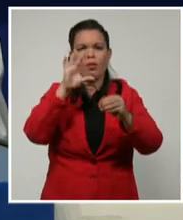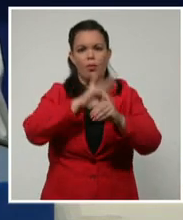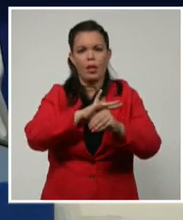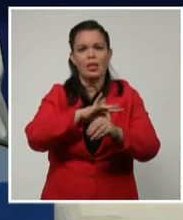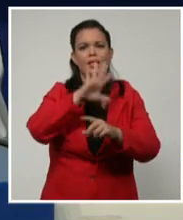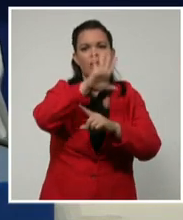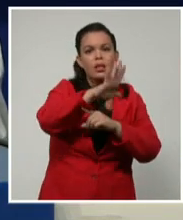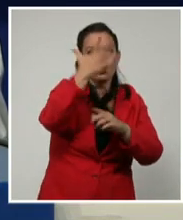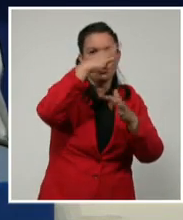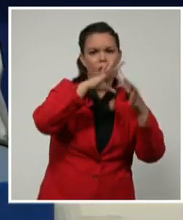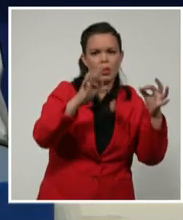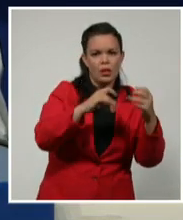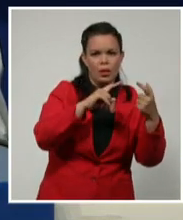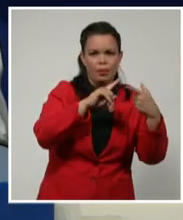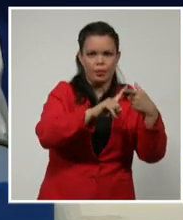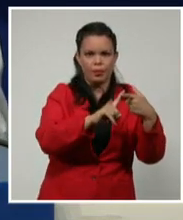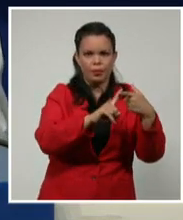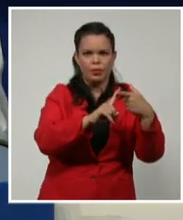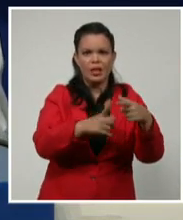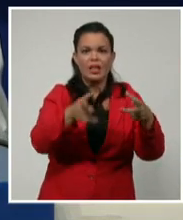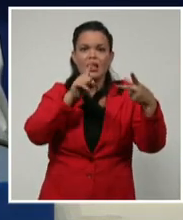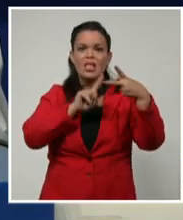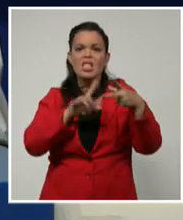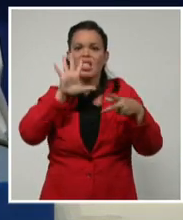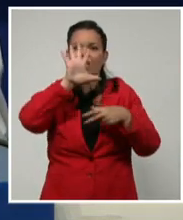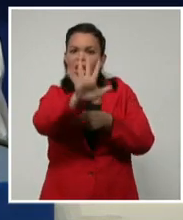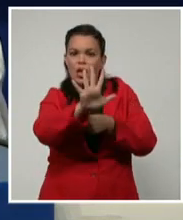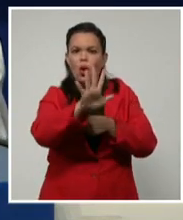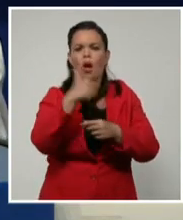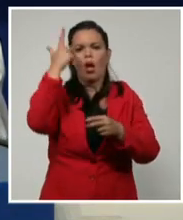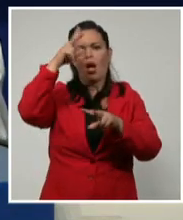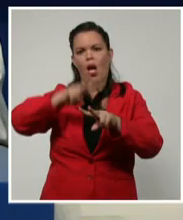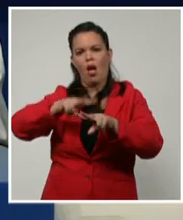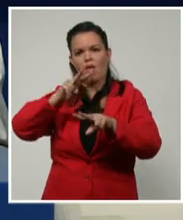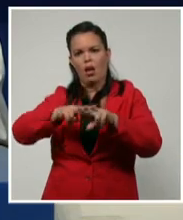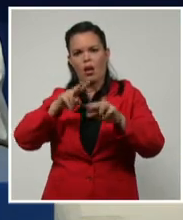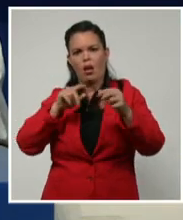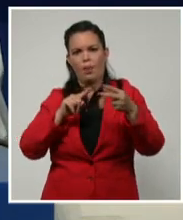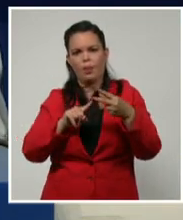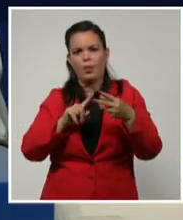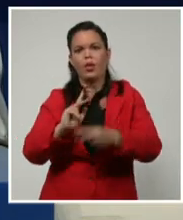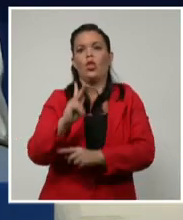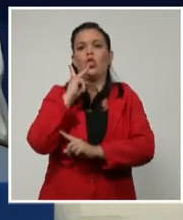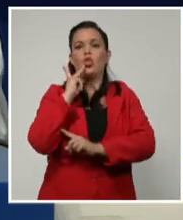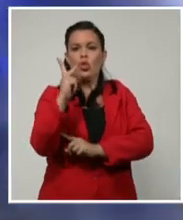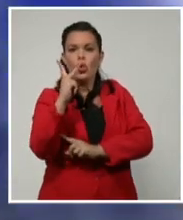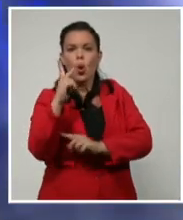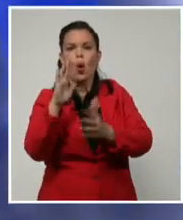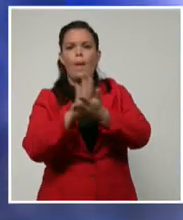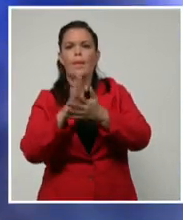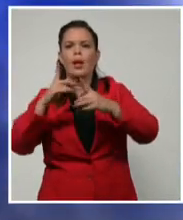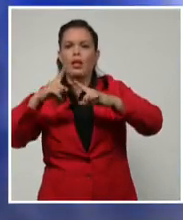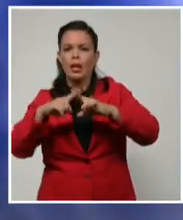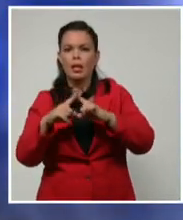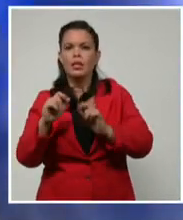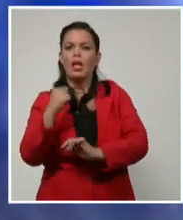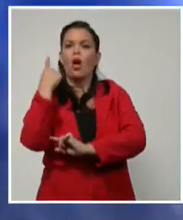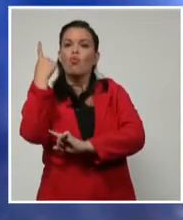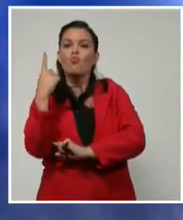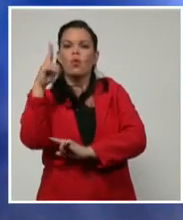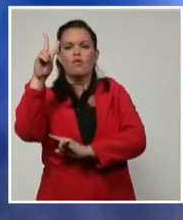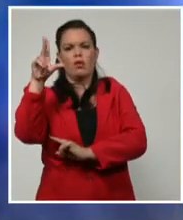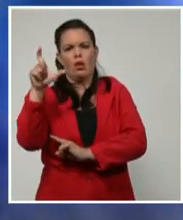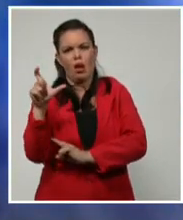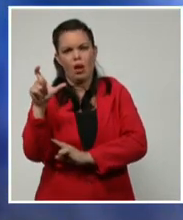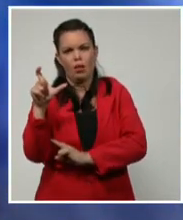Artemisa, 5 de la provincia de La Habana, 2 de Matanzas y de 1 de Villa Clara. Dijo el especialista